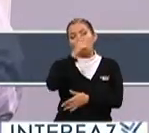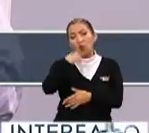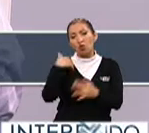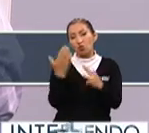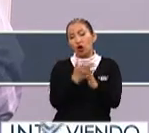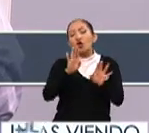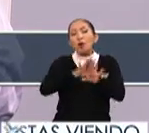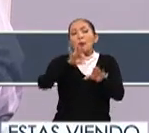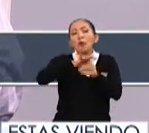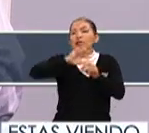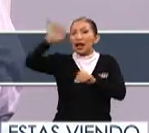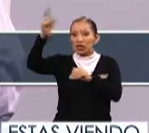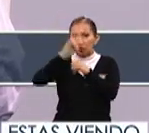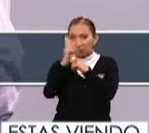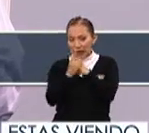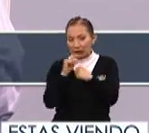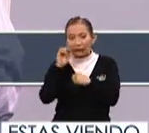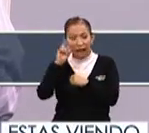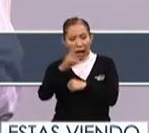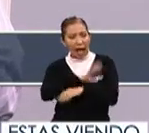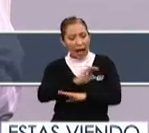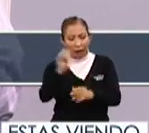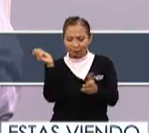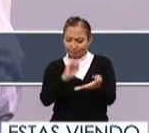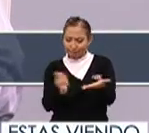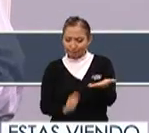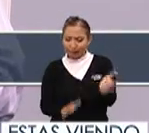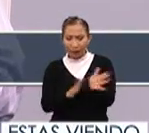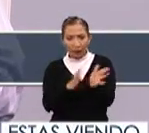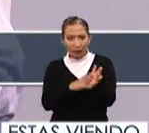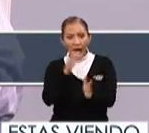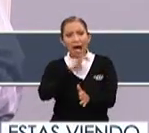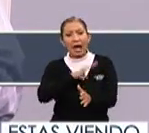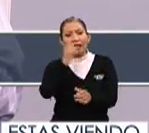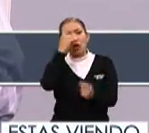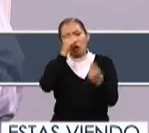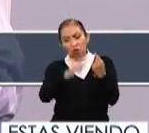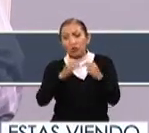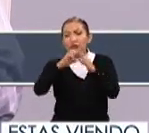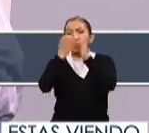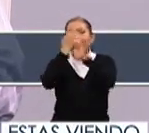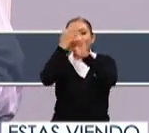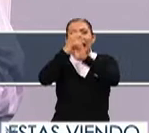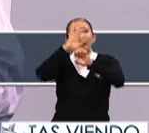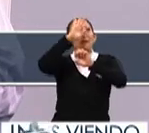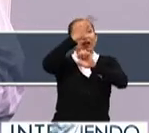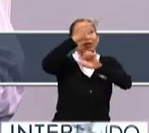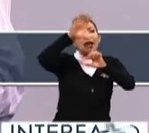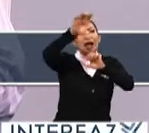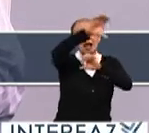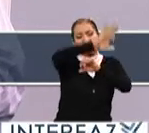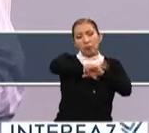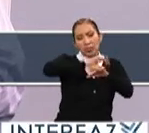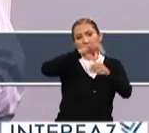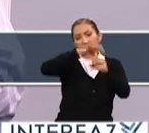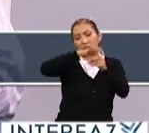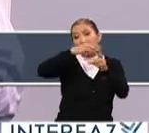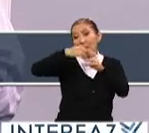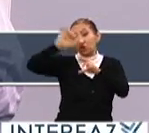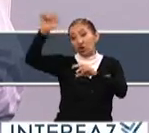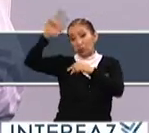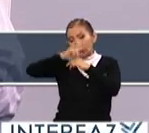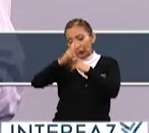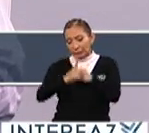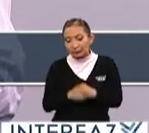apartado de cómo votar desde el extranjero, tienen que haber ya llenado sus papeles, hay varias entidades que aparte del nivel federal te permiten votar desde el